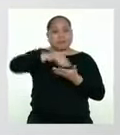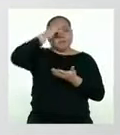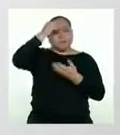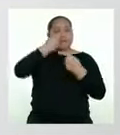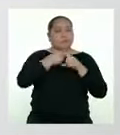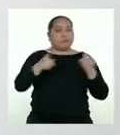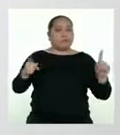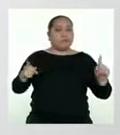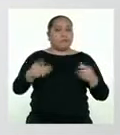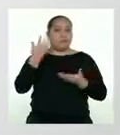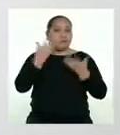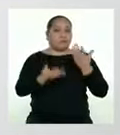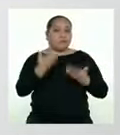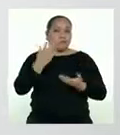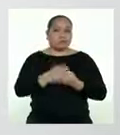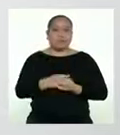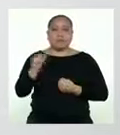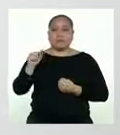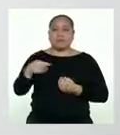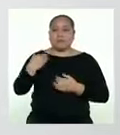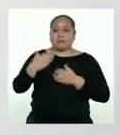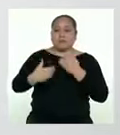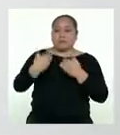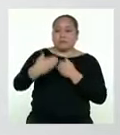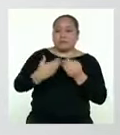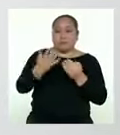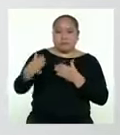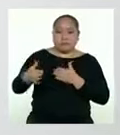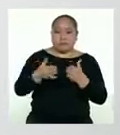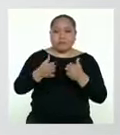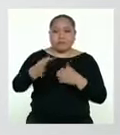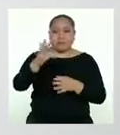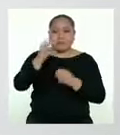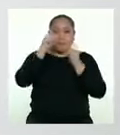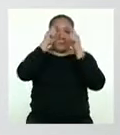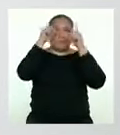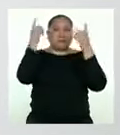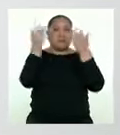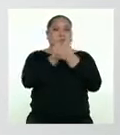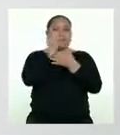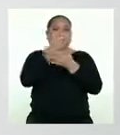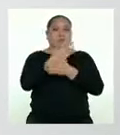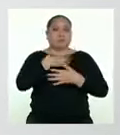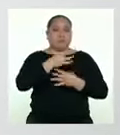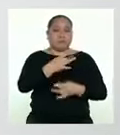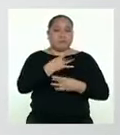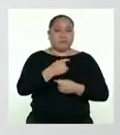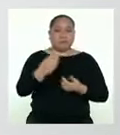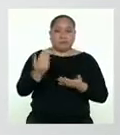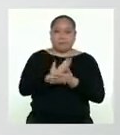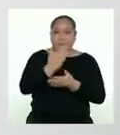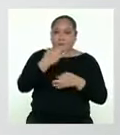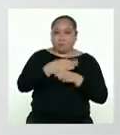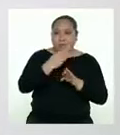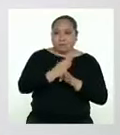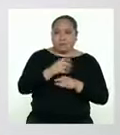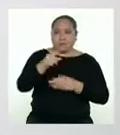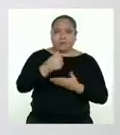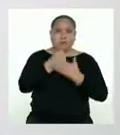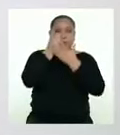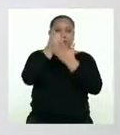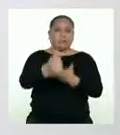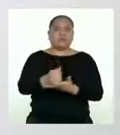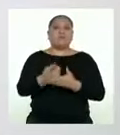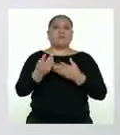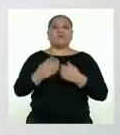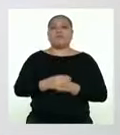diferente. Tal vez en el camino nos sorprendamos encontrando nuevos intereses o herramientas que nos sirvan